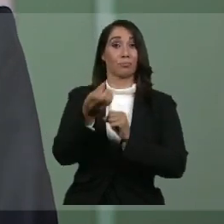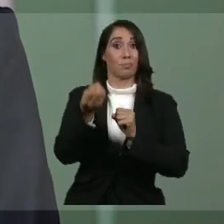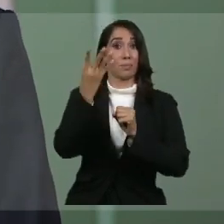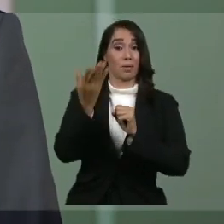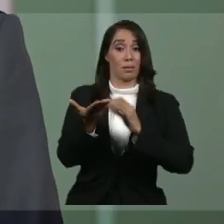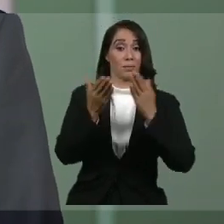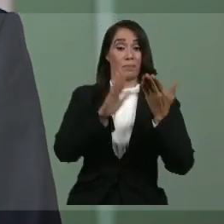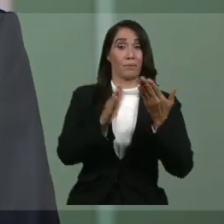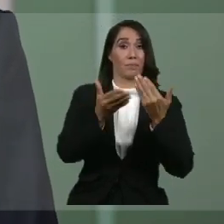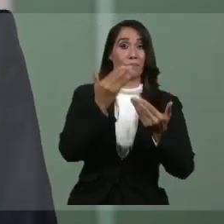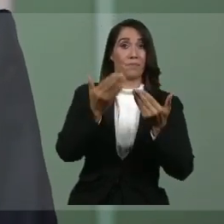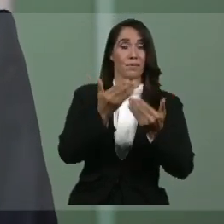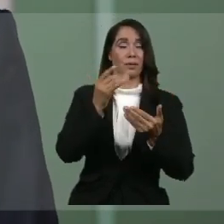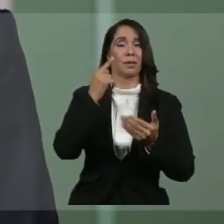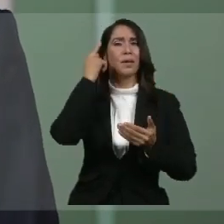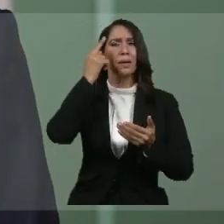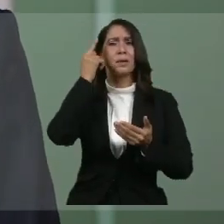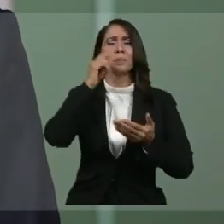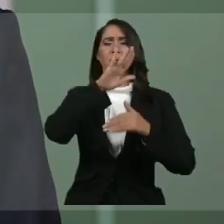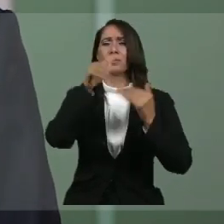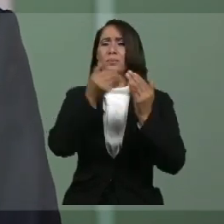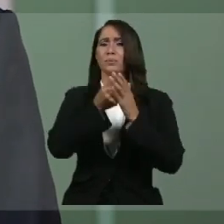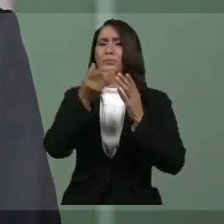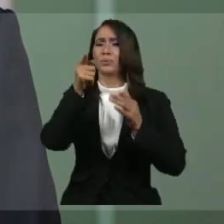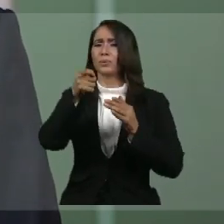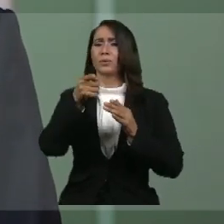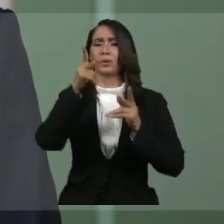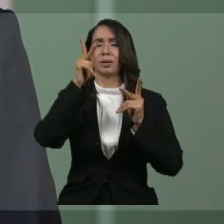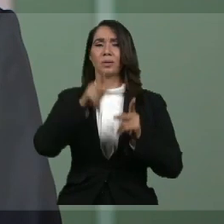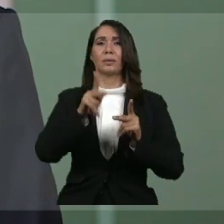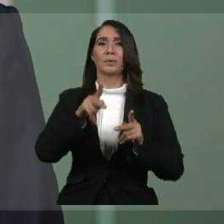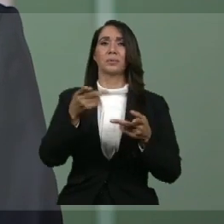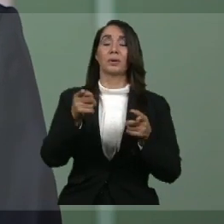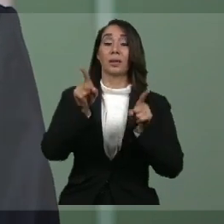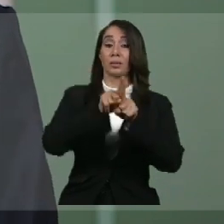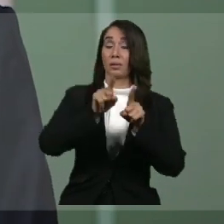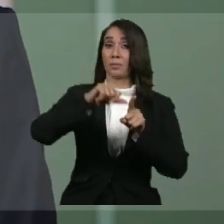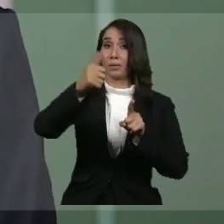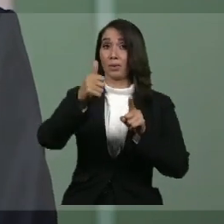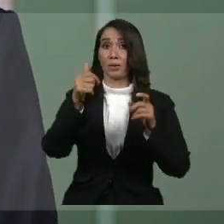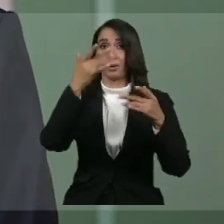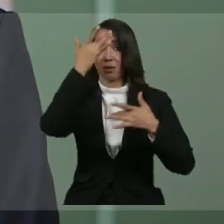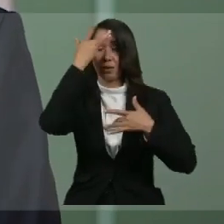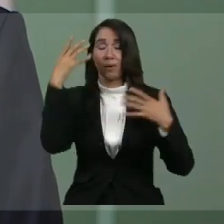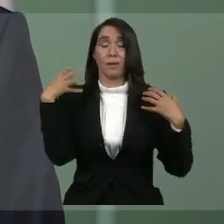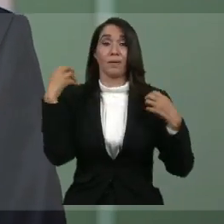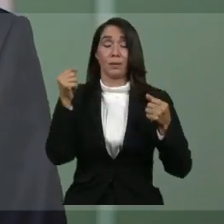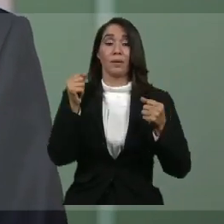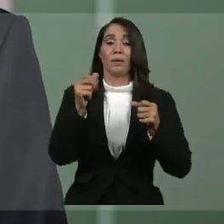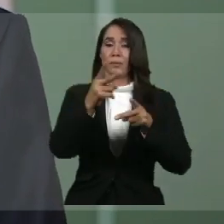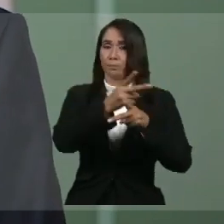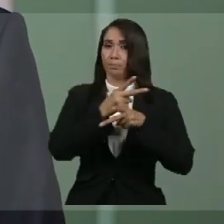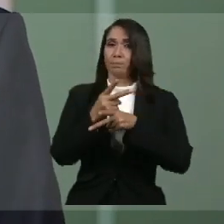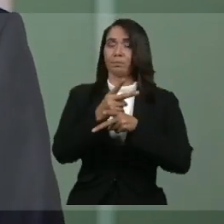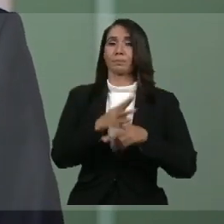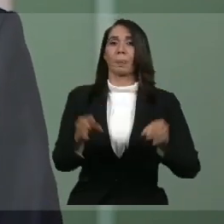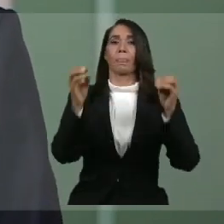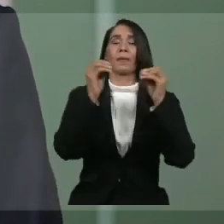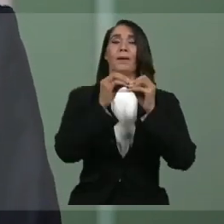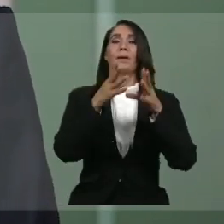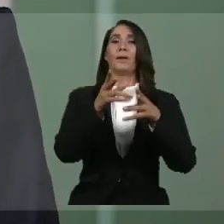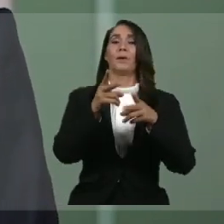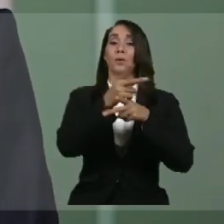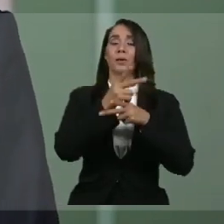en ellos y en todas aquellas personas con condiciones de salud delicadas. Aseguremos su